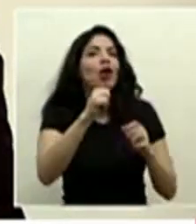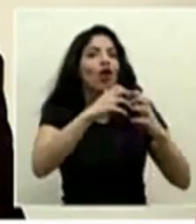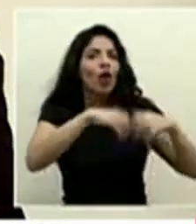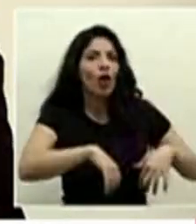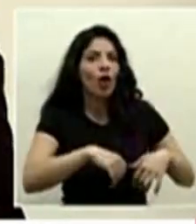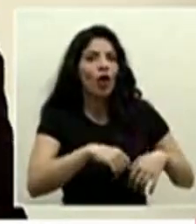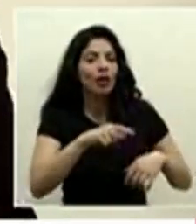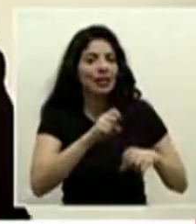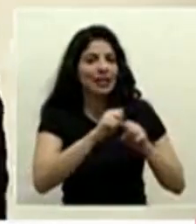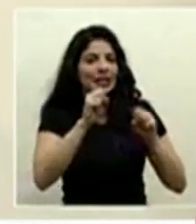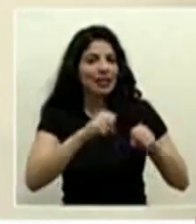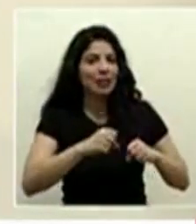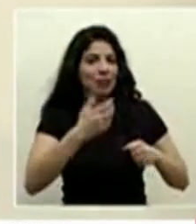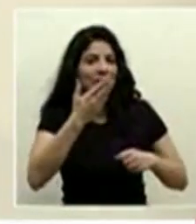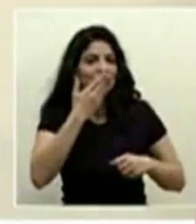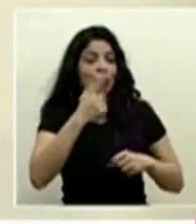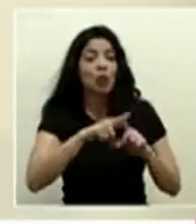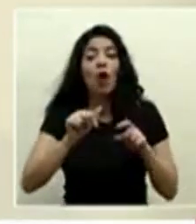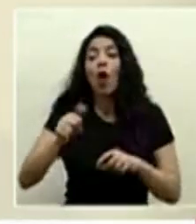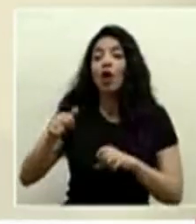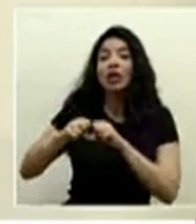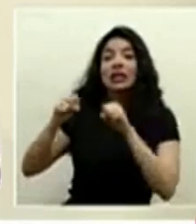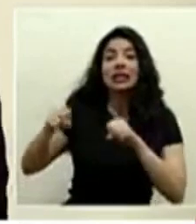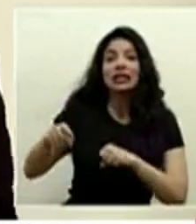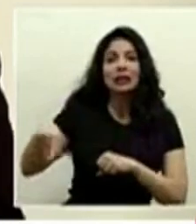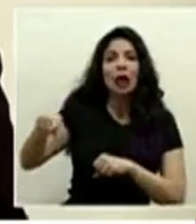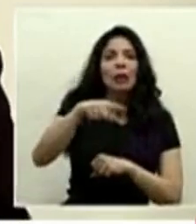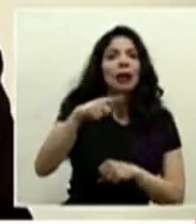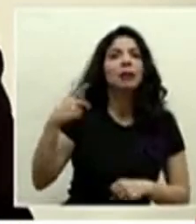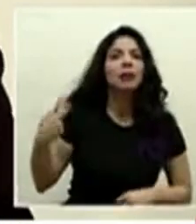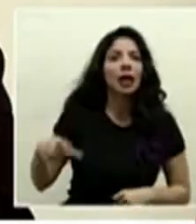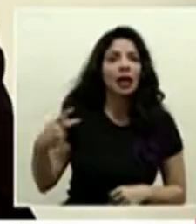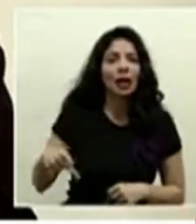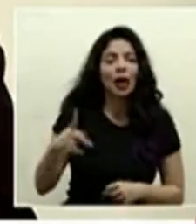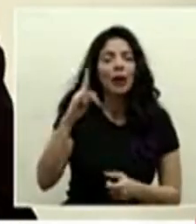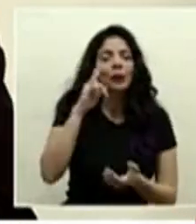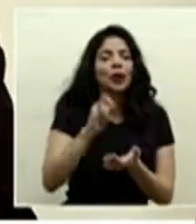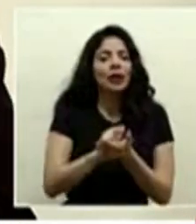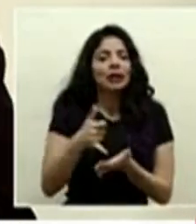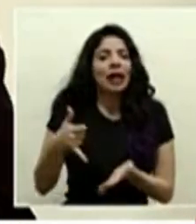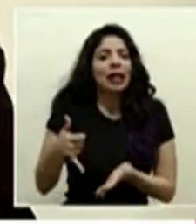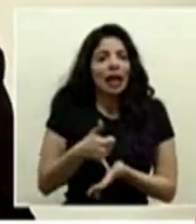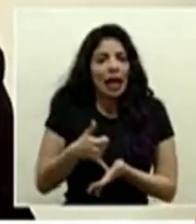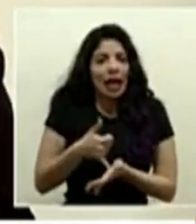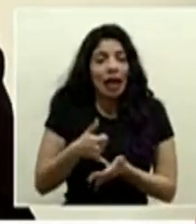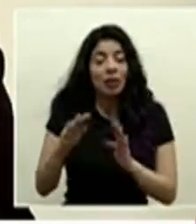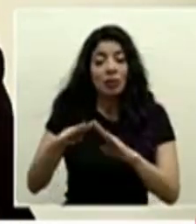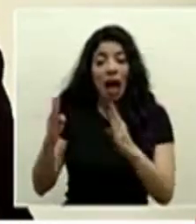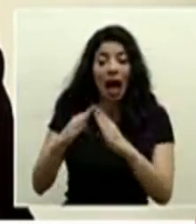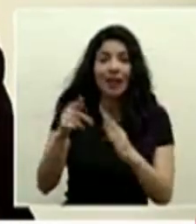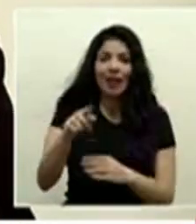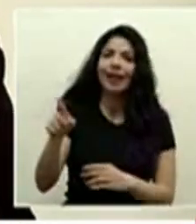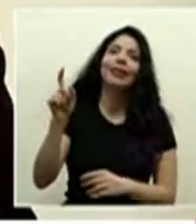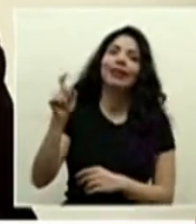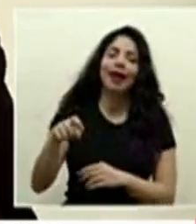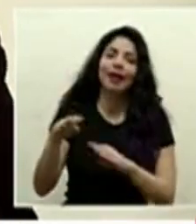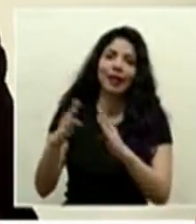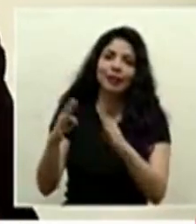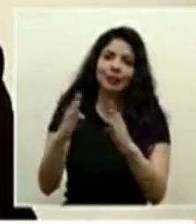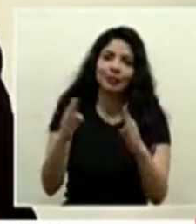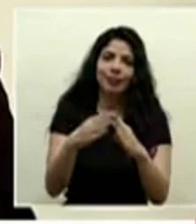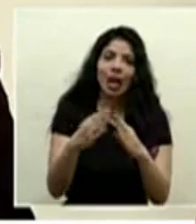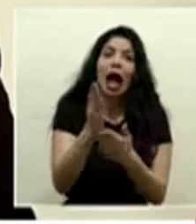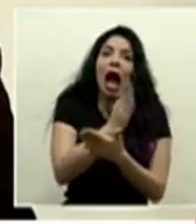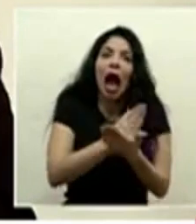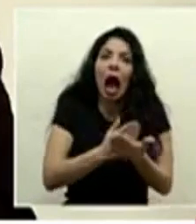sistema respiratorio pero hay otros sistemas que también están en juego entonces por eso lo delicado y que eventualmente la reapertura tiene que ocurrir en